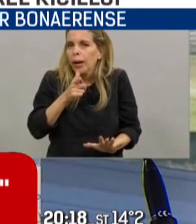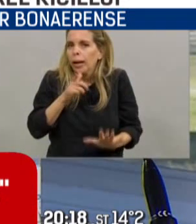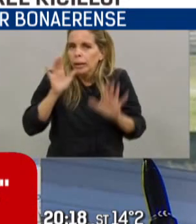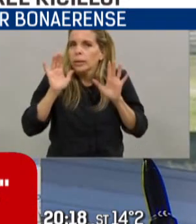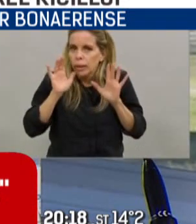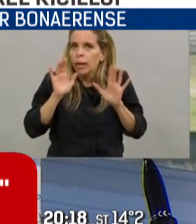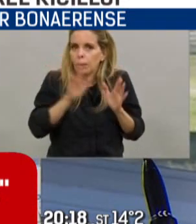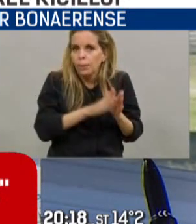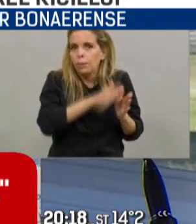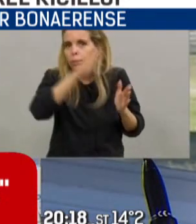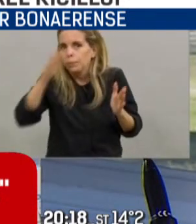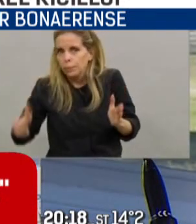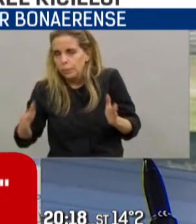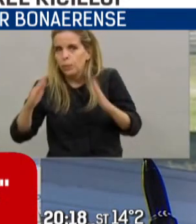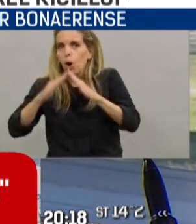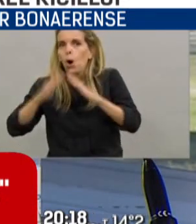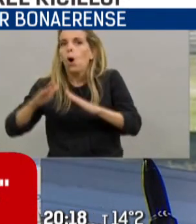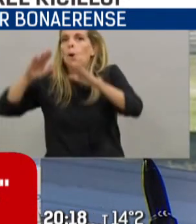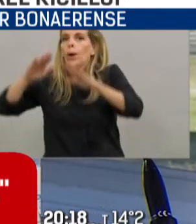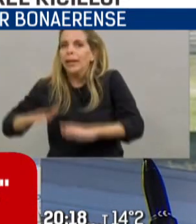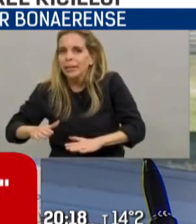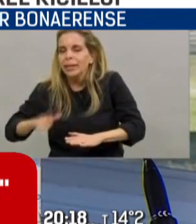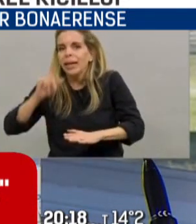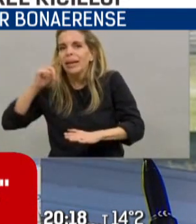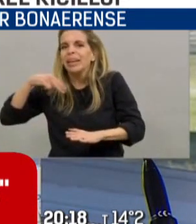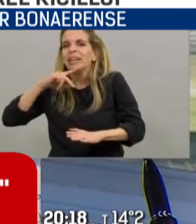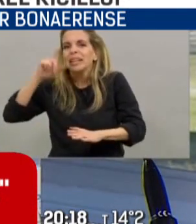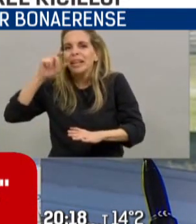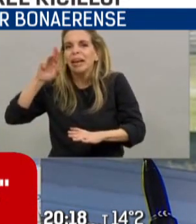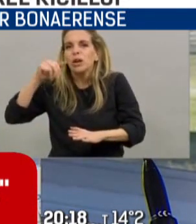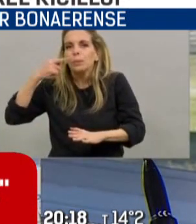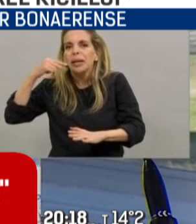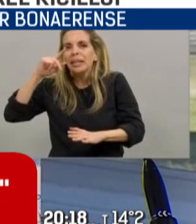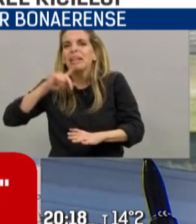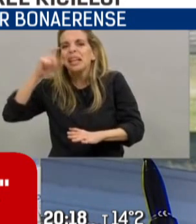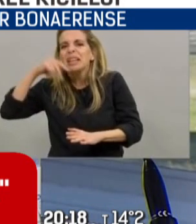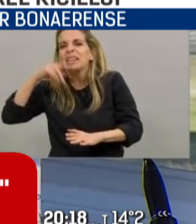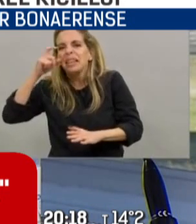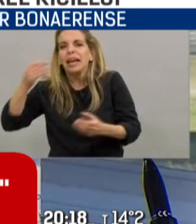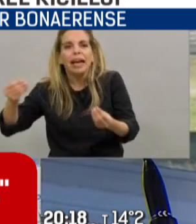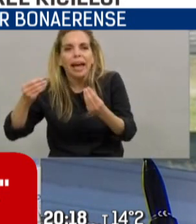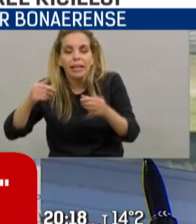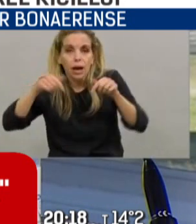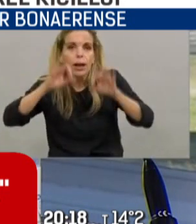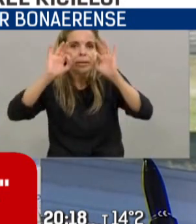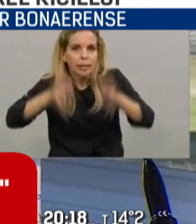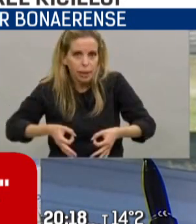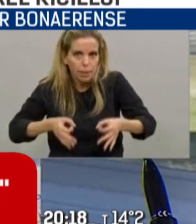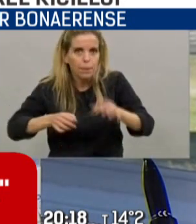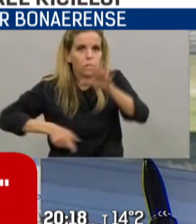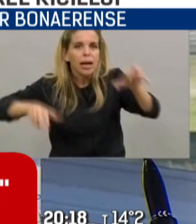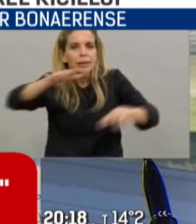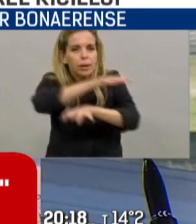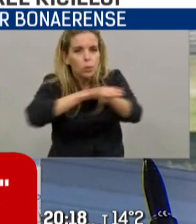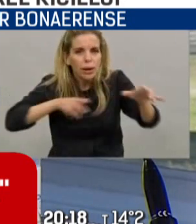pasar a una cuarentena intermitente. ¿Qué es la cuarentena intermitente? Ahora se redujo la velocidad, hemos logrado